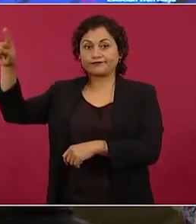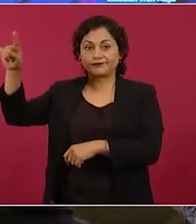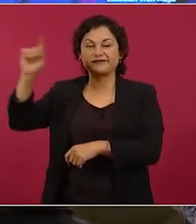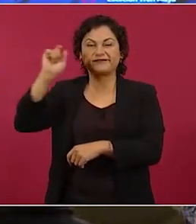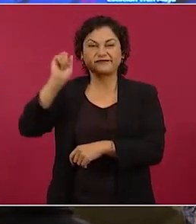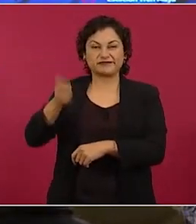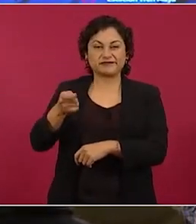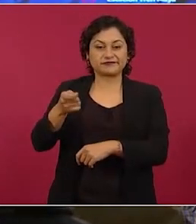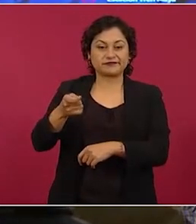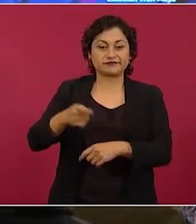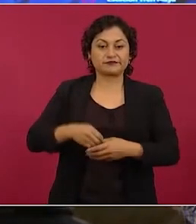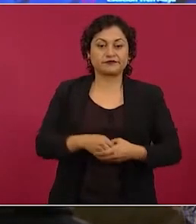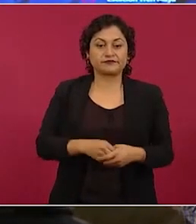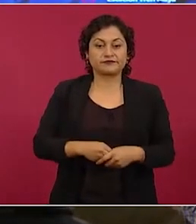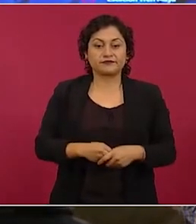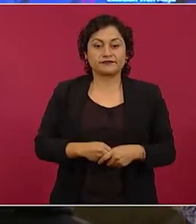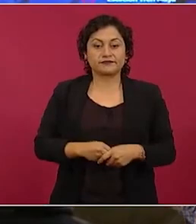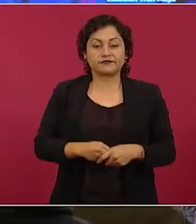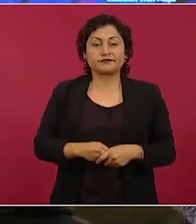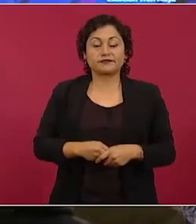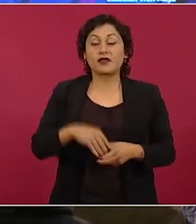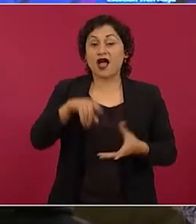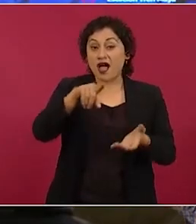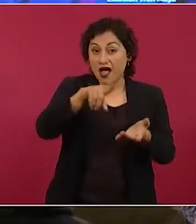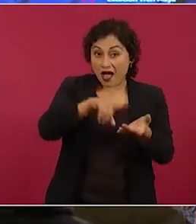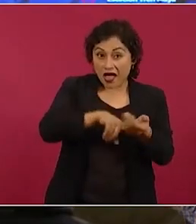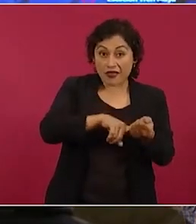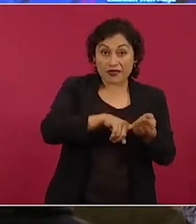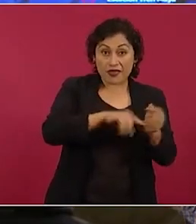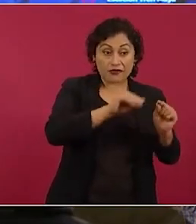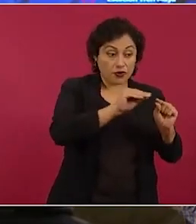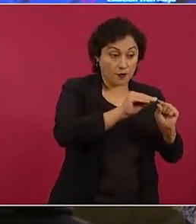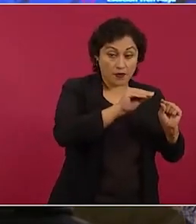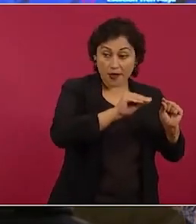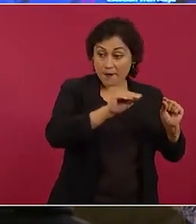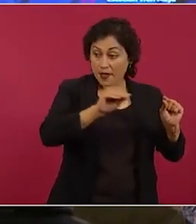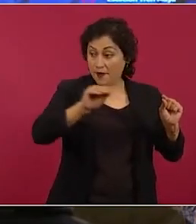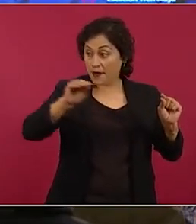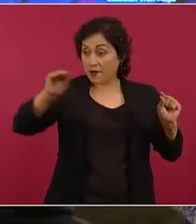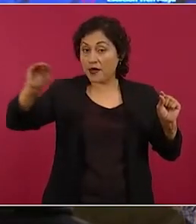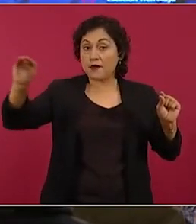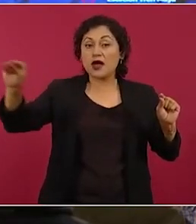de ciudades antiguas mayas